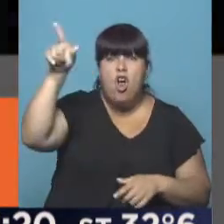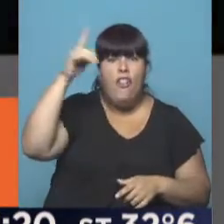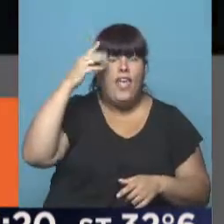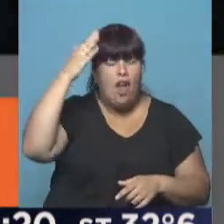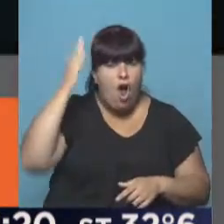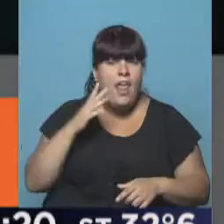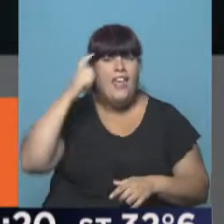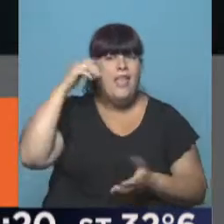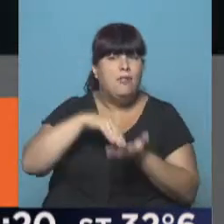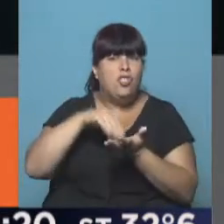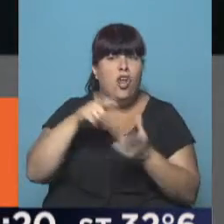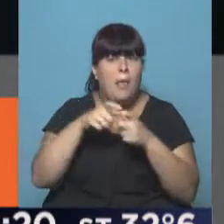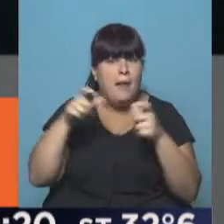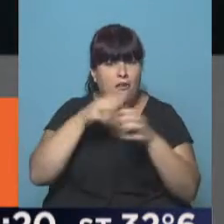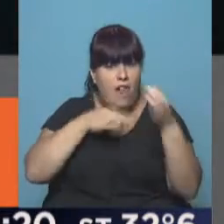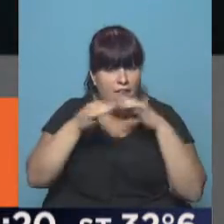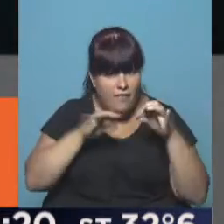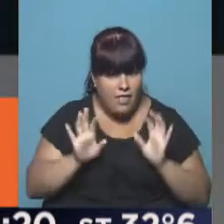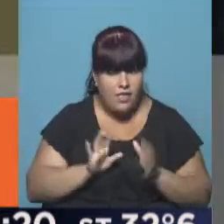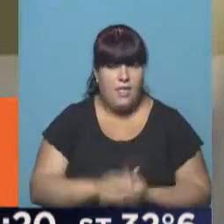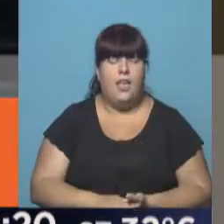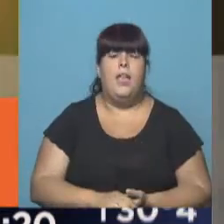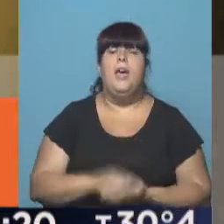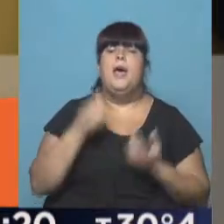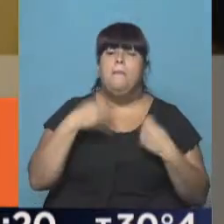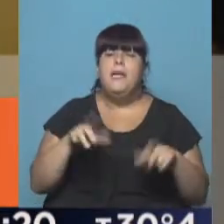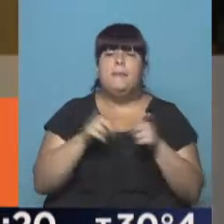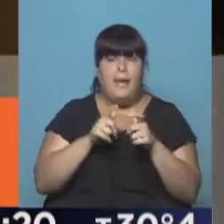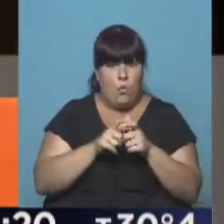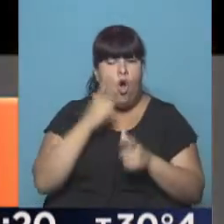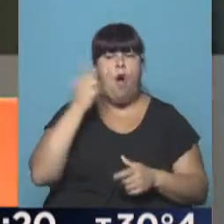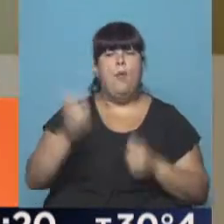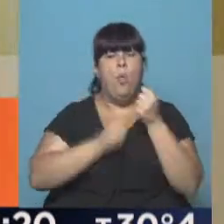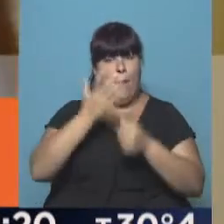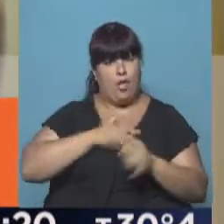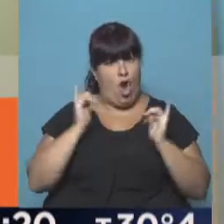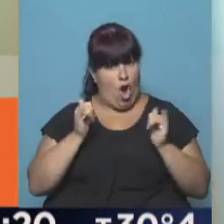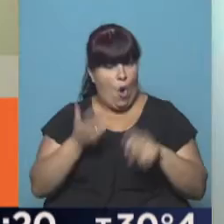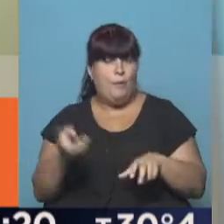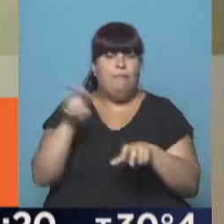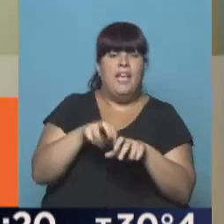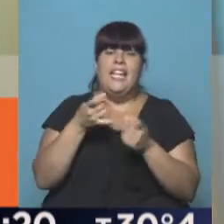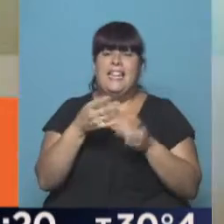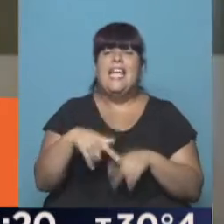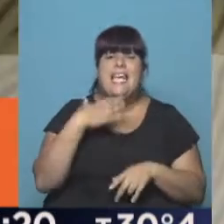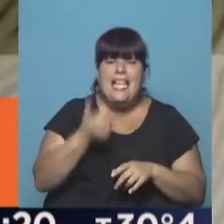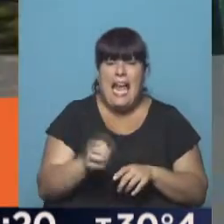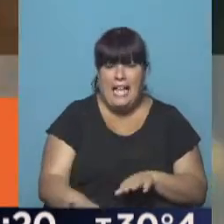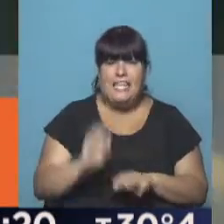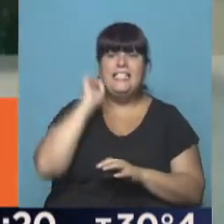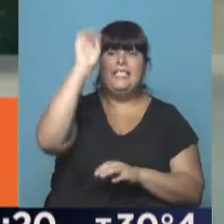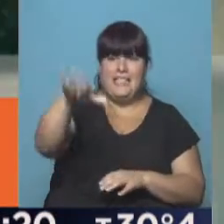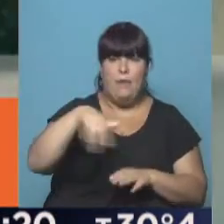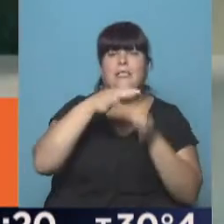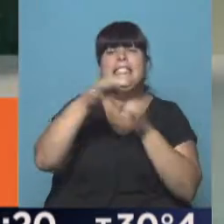con más de 10 millones de entradas vendidas. Comienza la película, un empresario joven se sube a un tren para llevar a su pequeña hija a Busan,